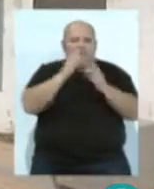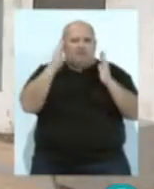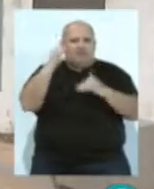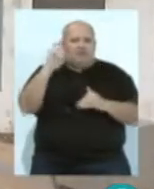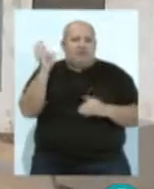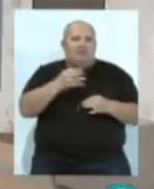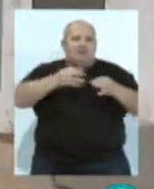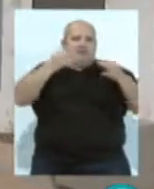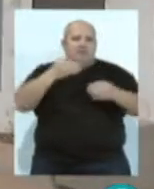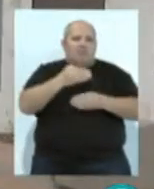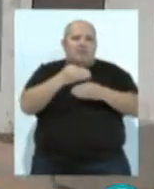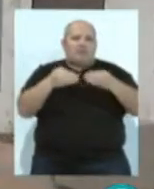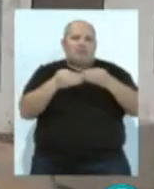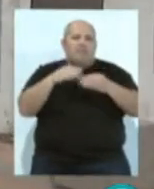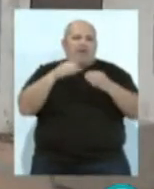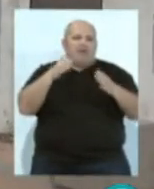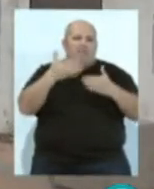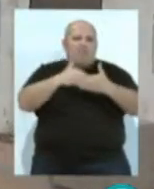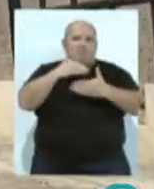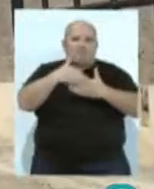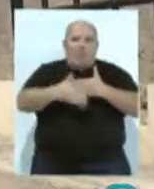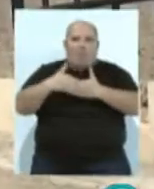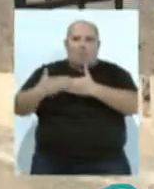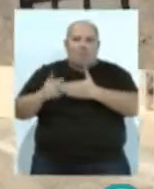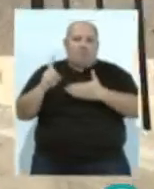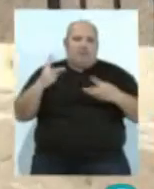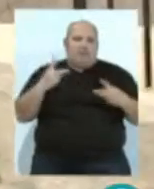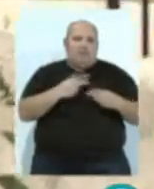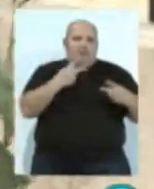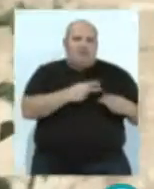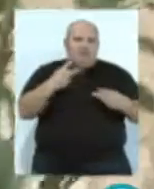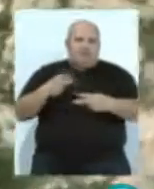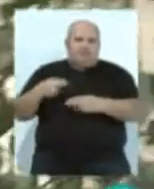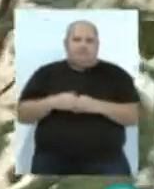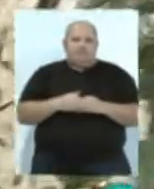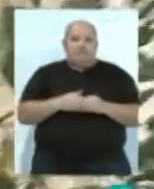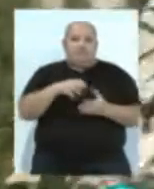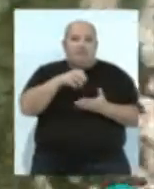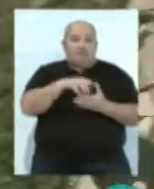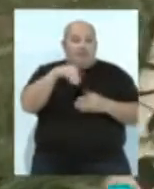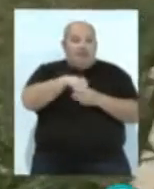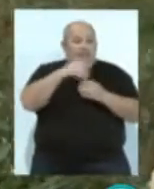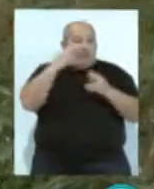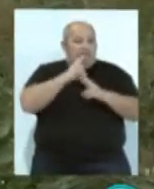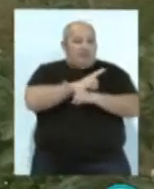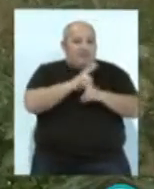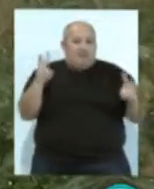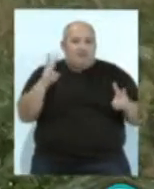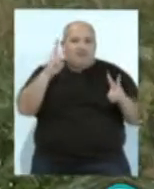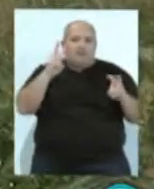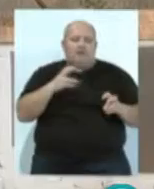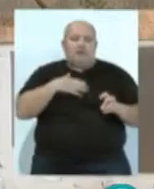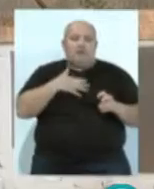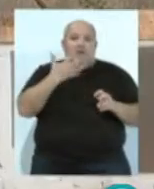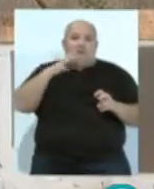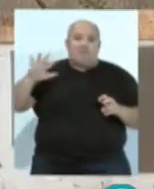centran en asegurar la muralla para evitar la caída de sillares y proceder a su apuntalamiento. En este sentido, han recordado que